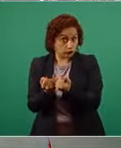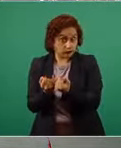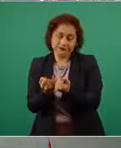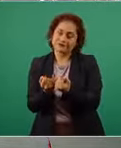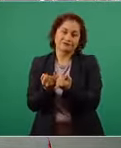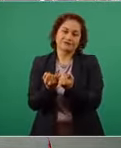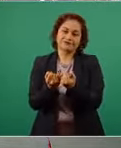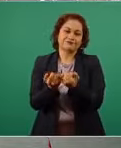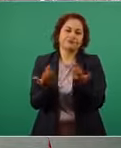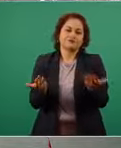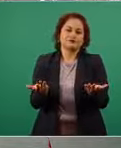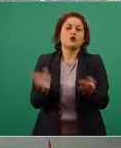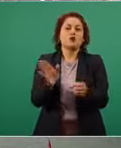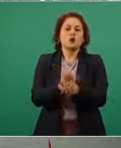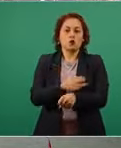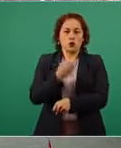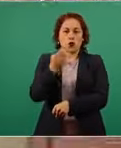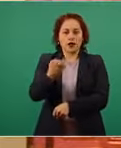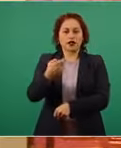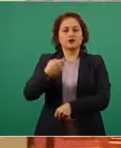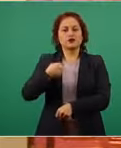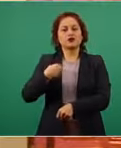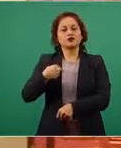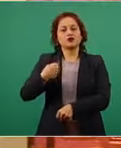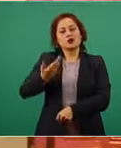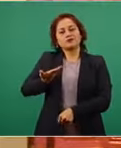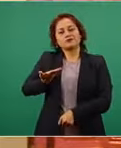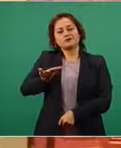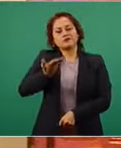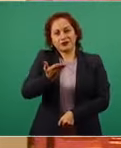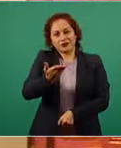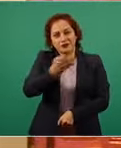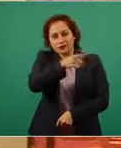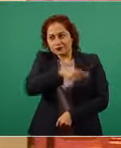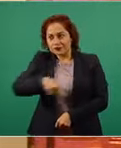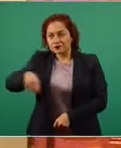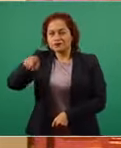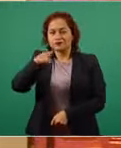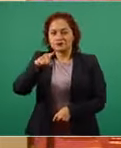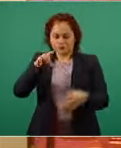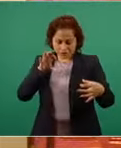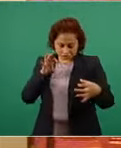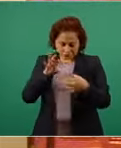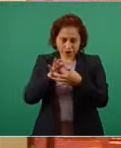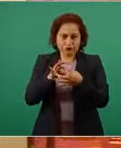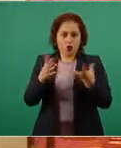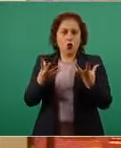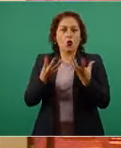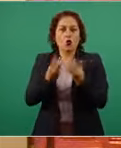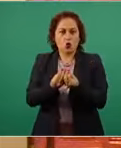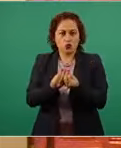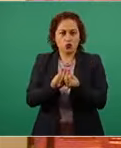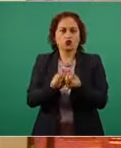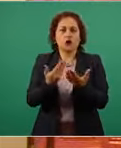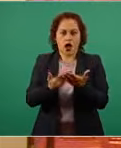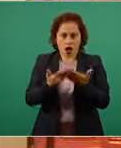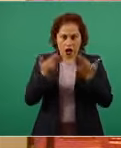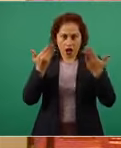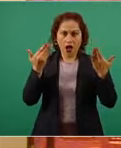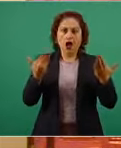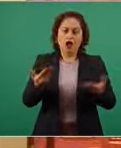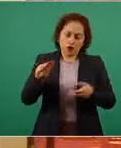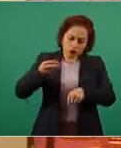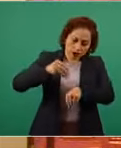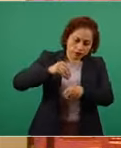los convoco a que juntos hagamos historia el acuerdo nacional